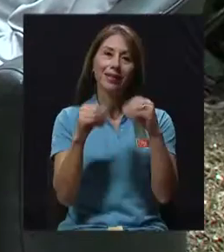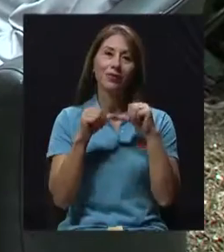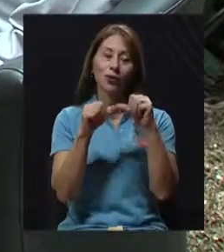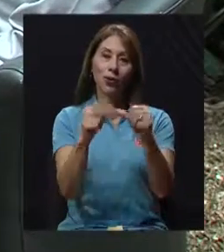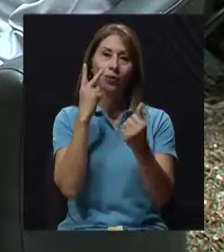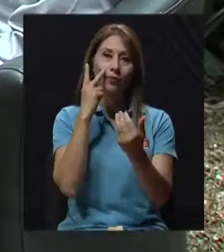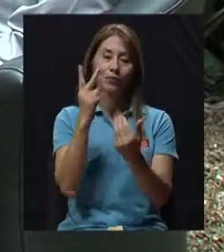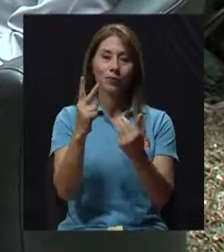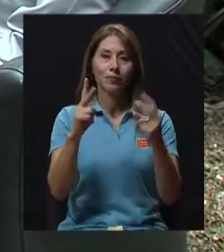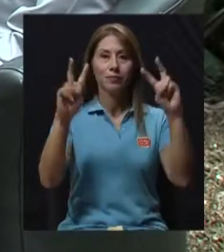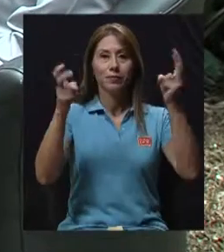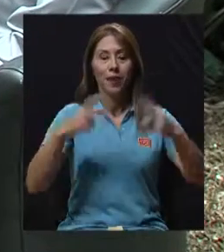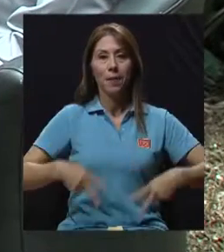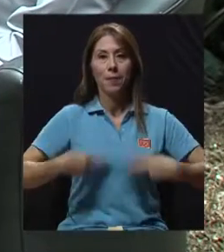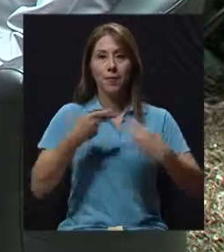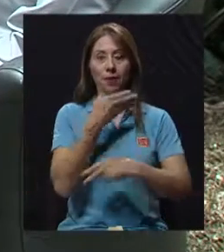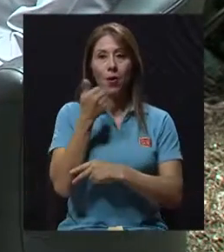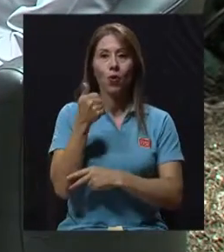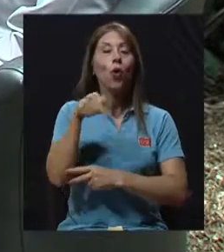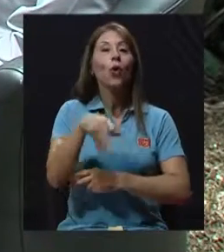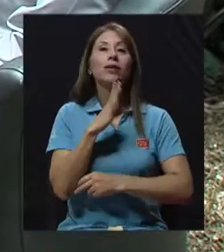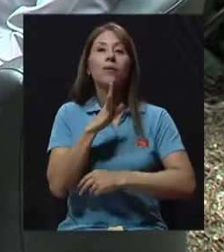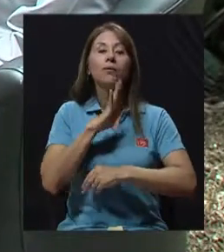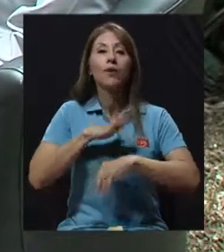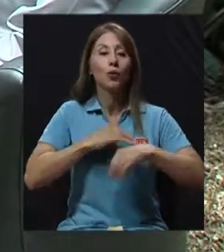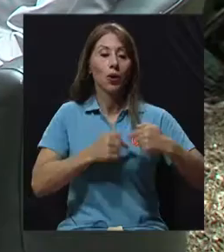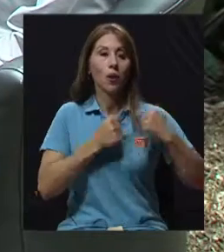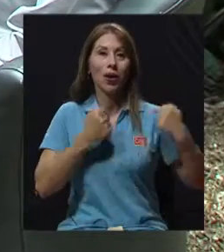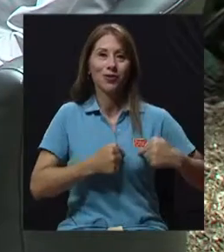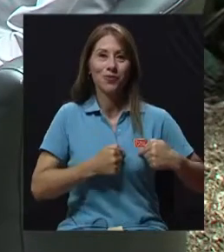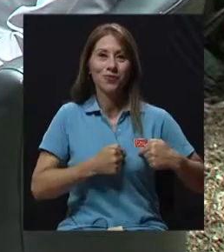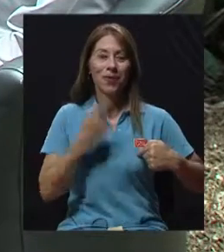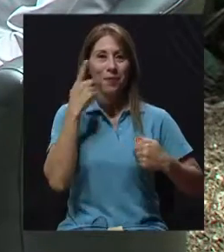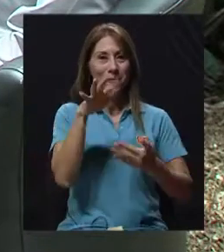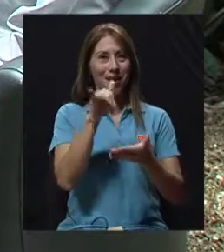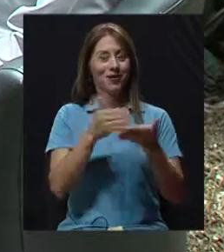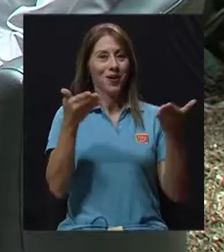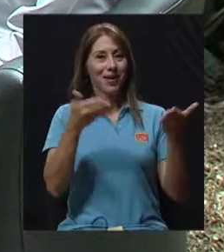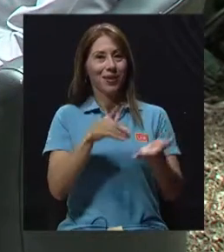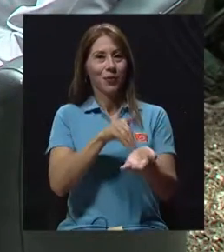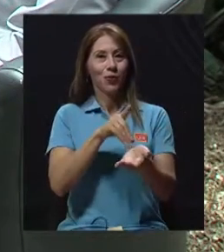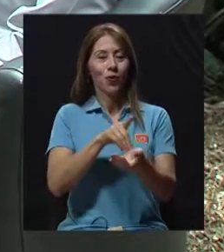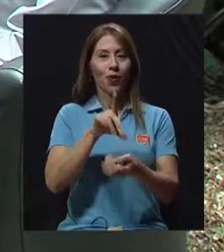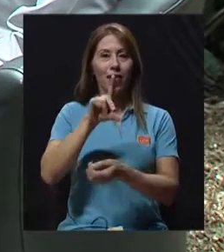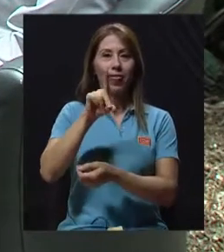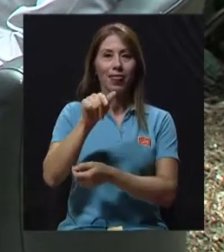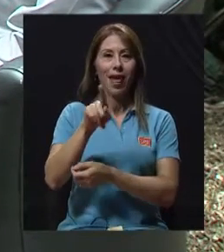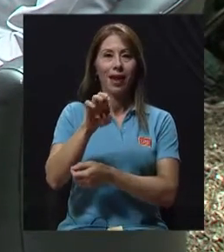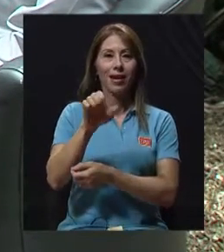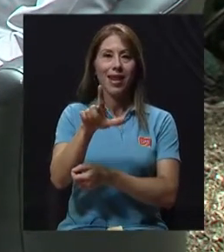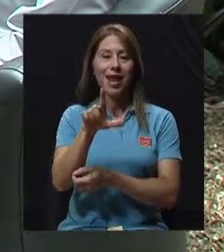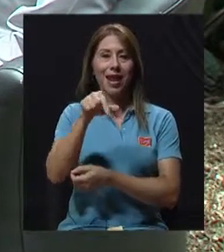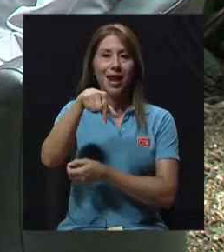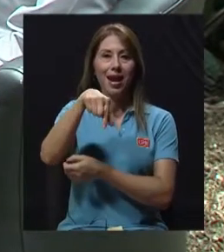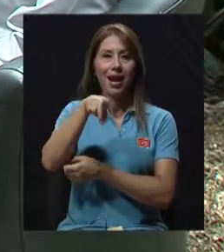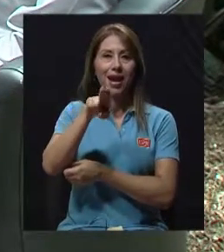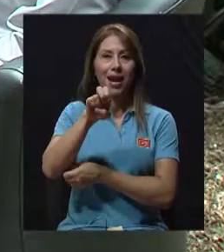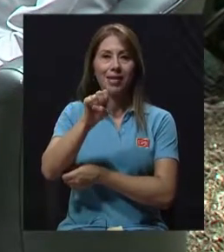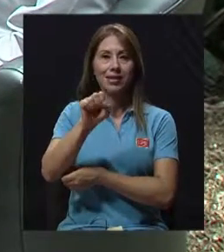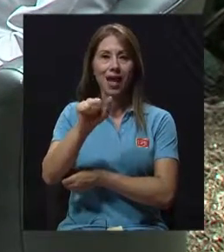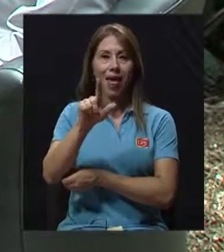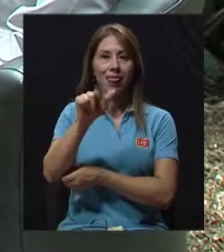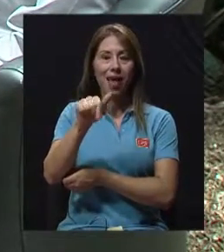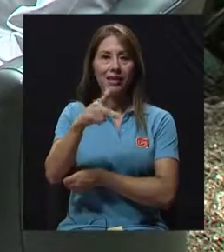Gracias por continuar en Sintonía de Vivir Mejor, estamos hoy hablando del corazón y para ello contamos con la presencia del doctor Daniel Quesada Chávez,